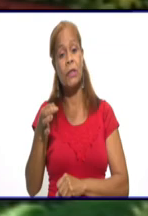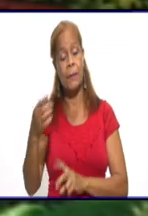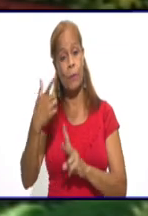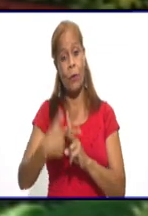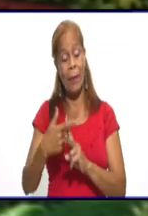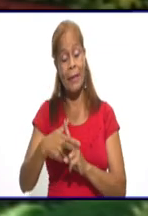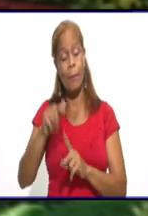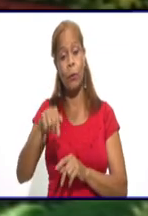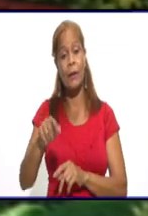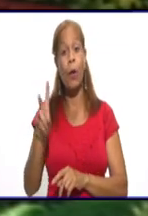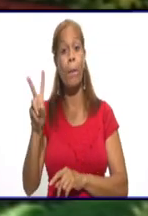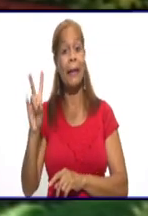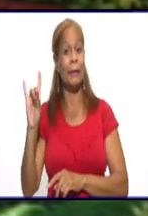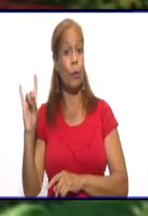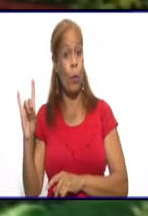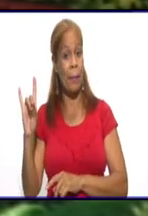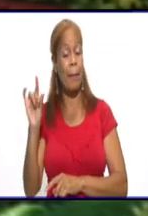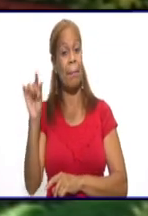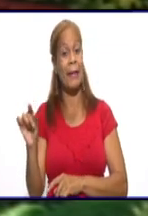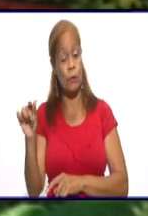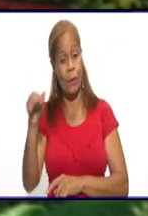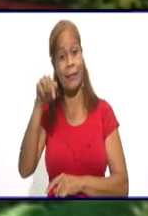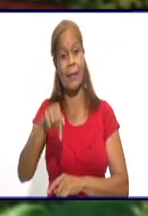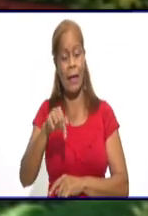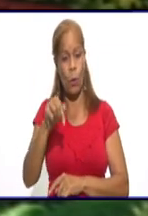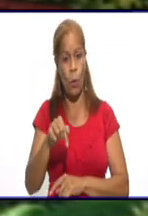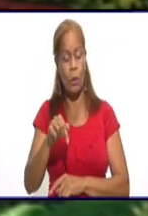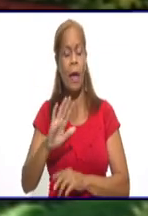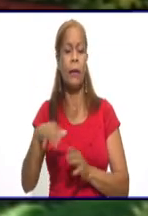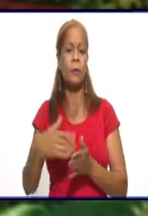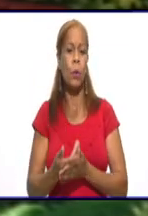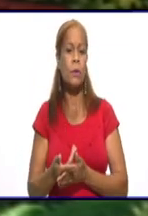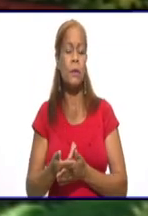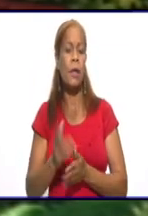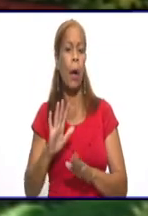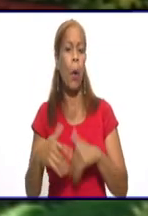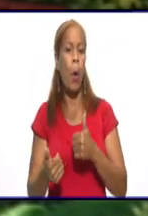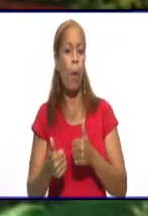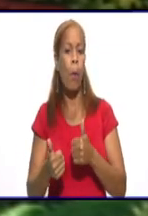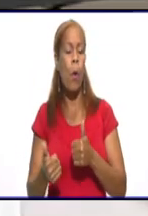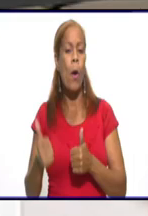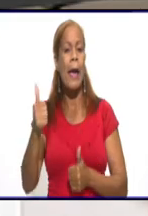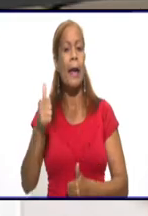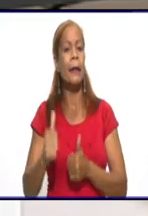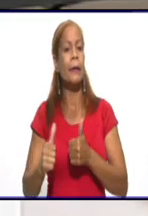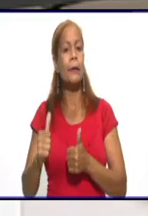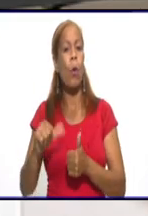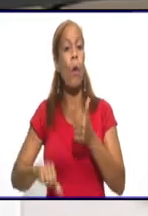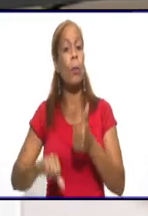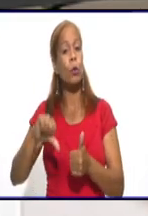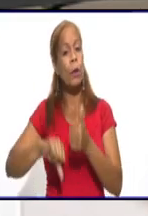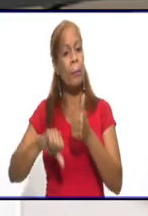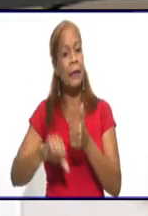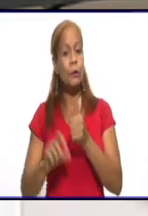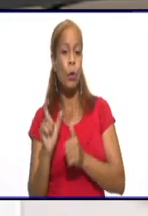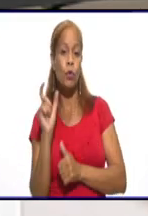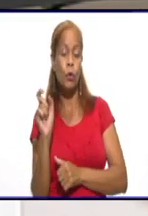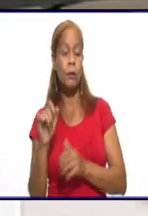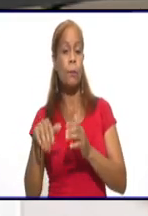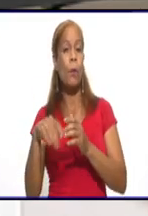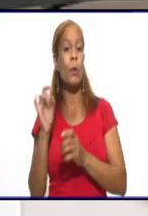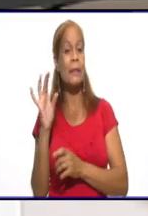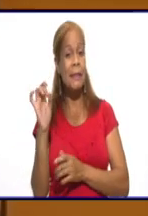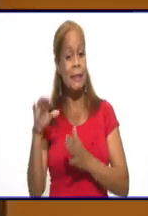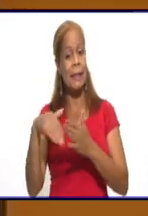Bayamo. Pudiera darnos una panorámica, ¿cómo se ha comportado la situación en los últimos 15 días? A ver, es cierto que en los